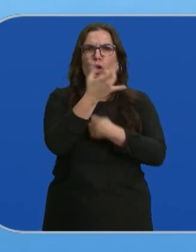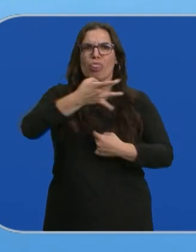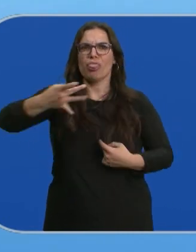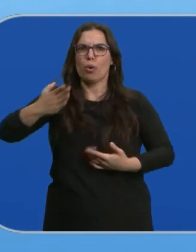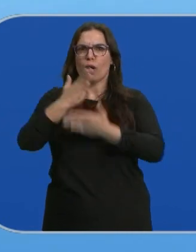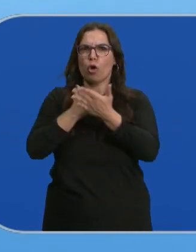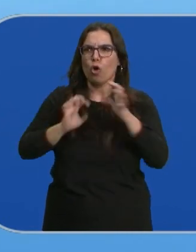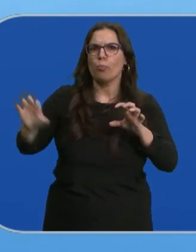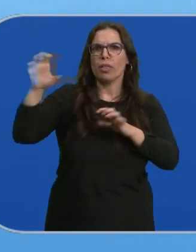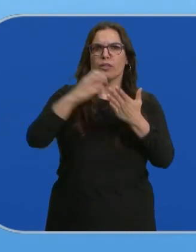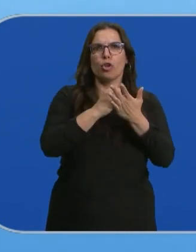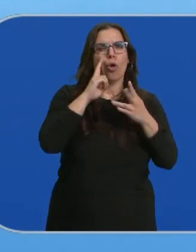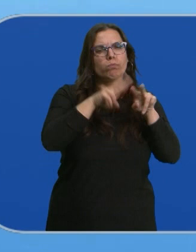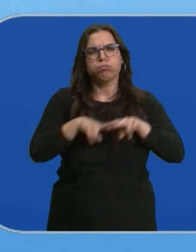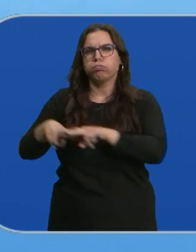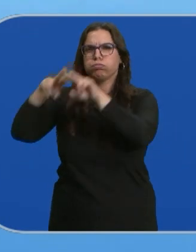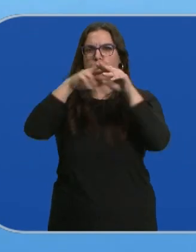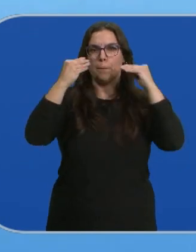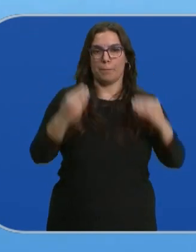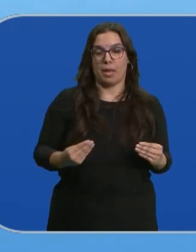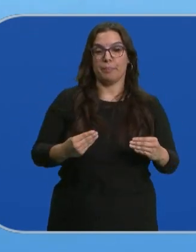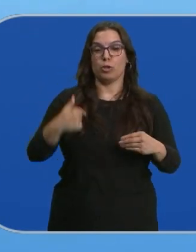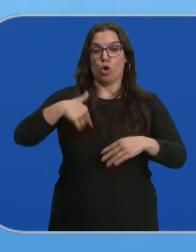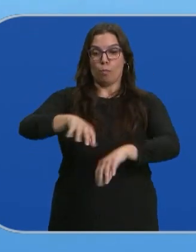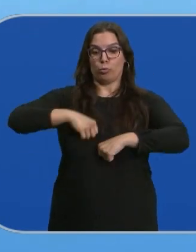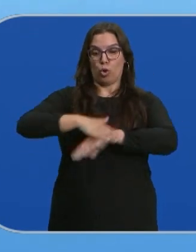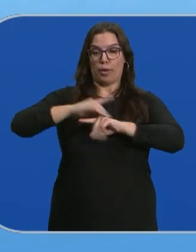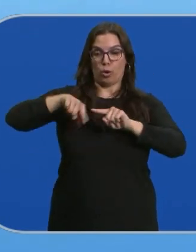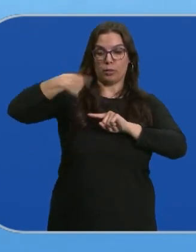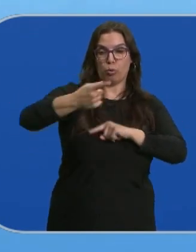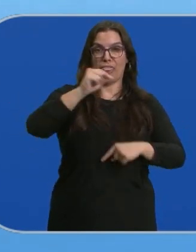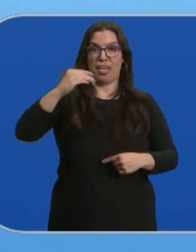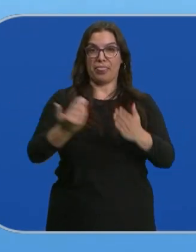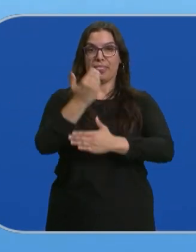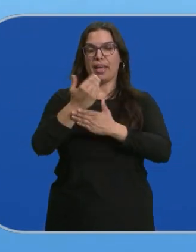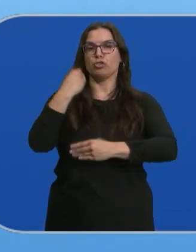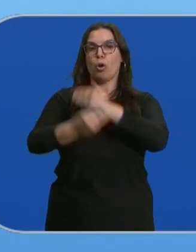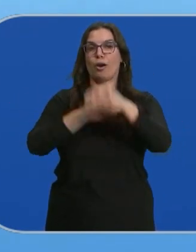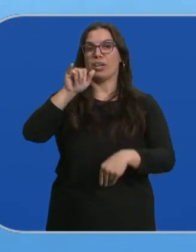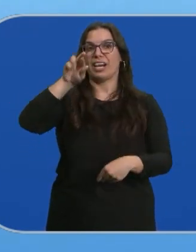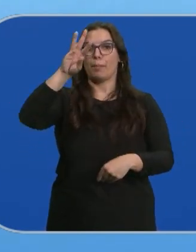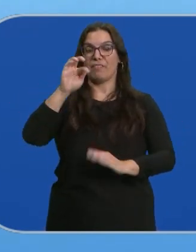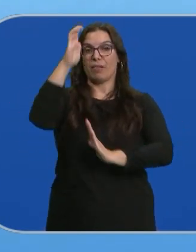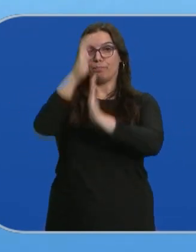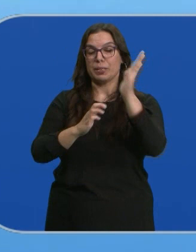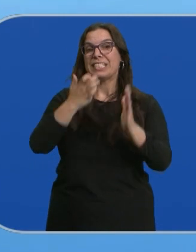deuda de las comunidades autónomas? En los 100 primeros días rebajaré el impuesto de la renta a las personas físicas a todos aquellos que cobren menos de 40